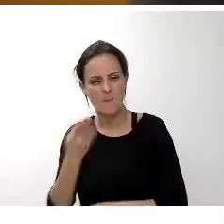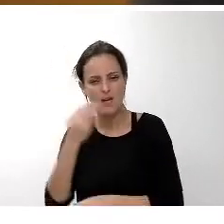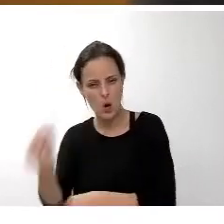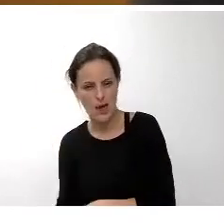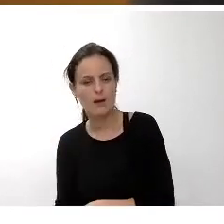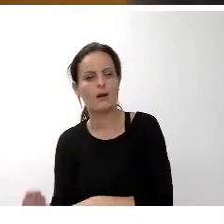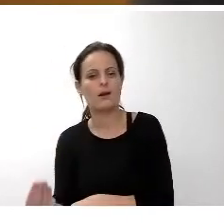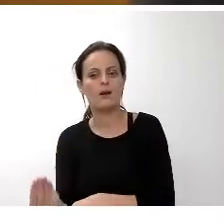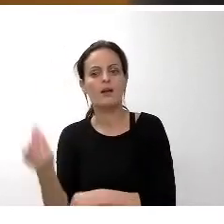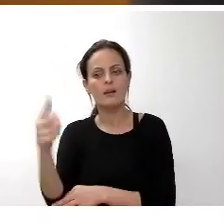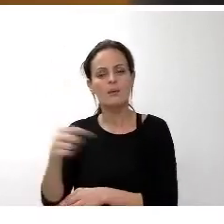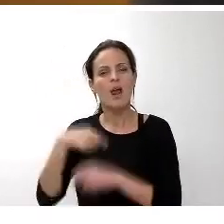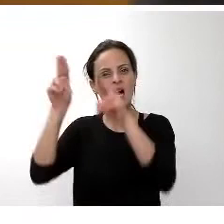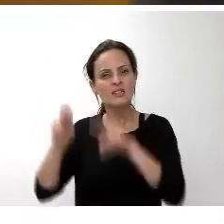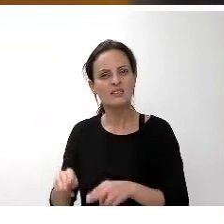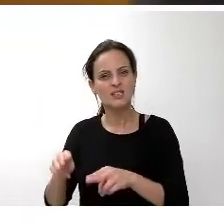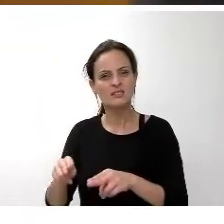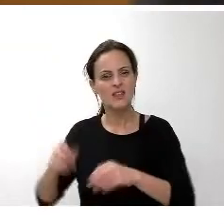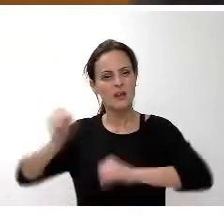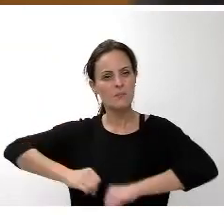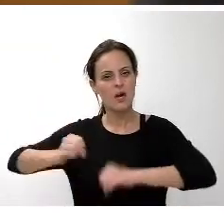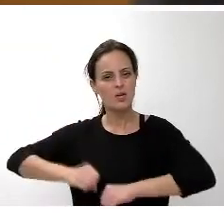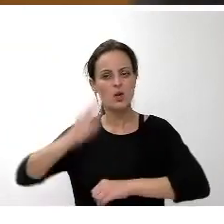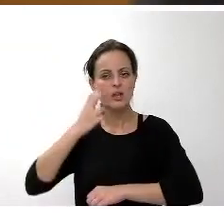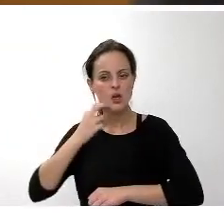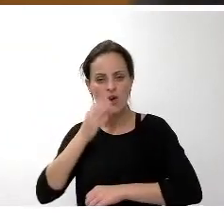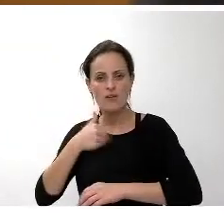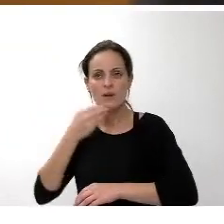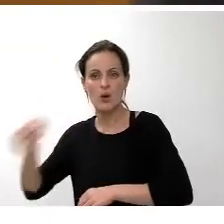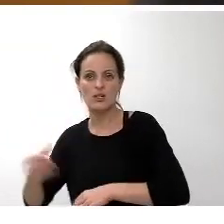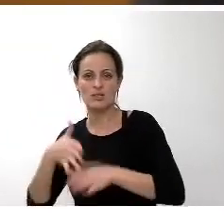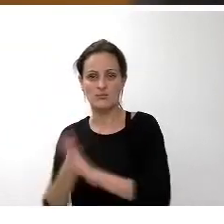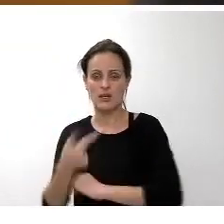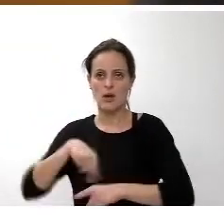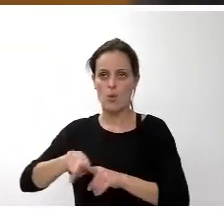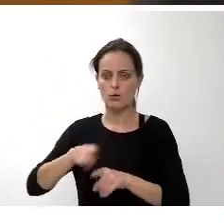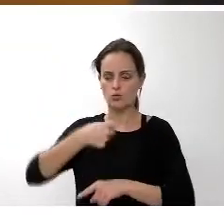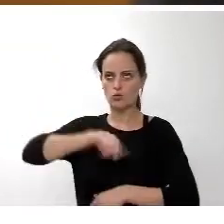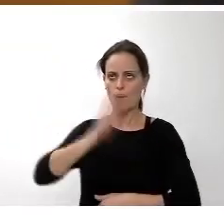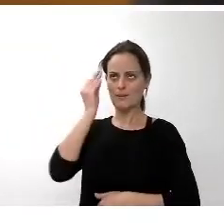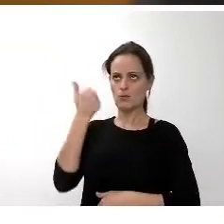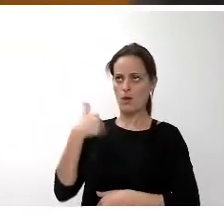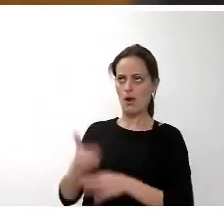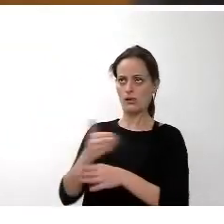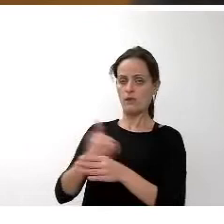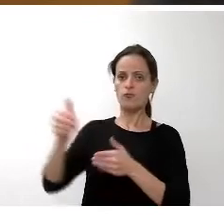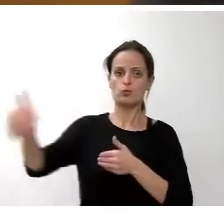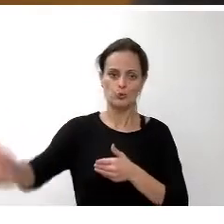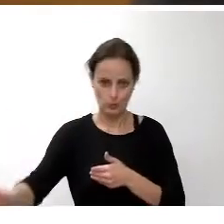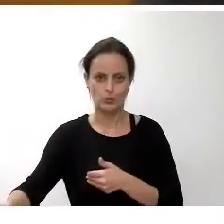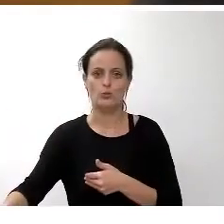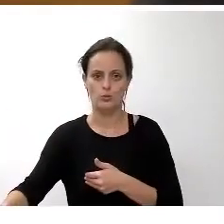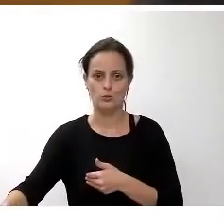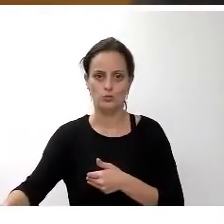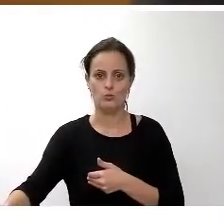recursos para la Residencia de Mayores de Ofra repito para empezar a planificar el futuro en esta línea también se promueven y se dotan